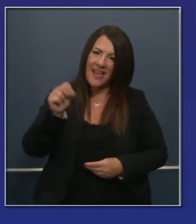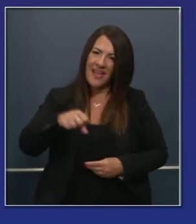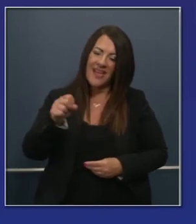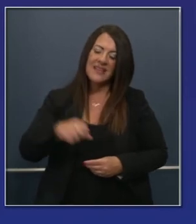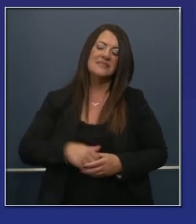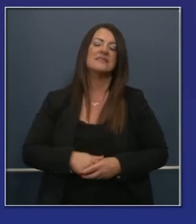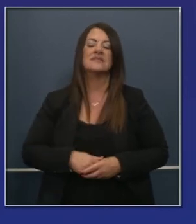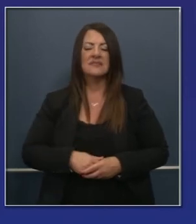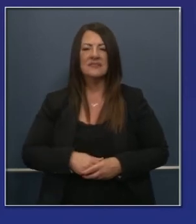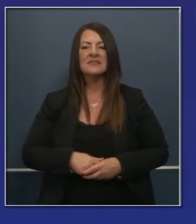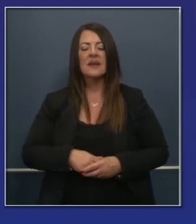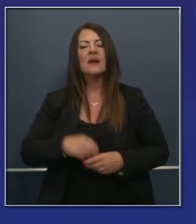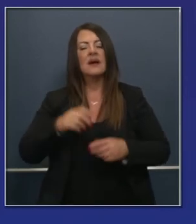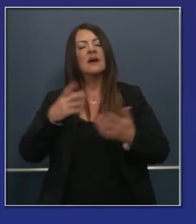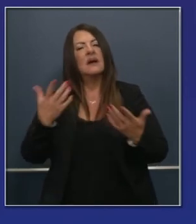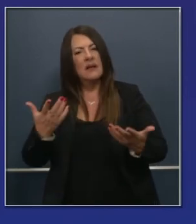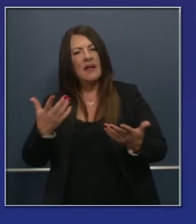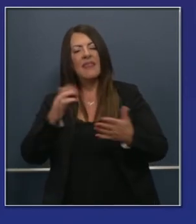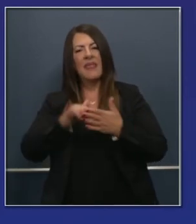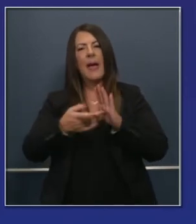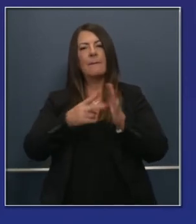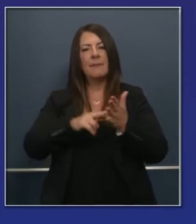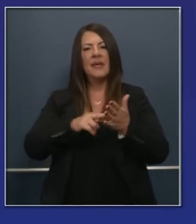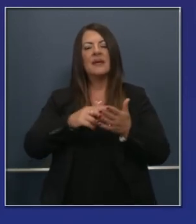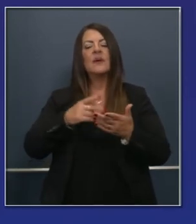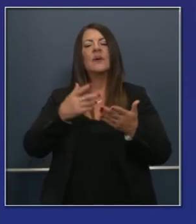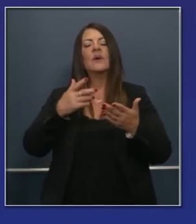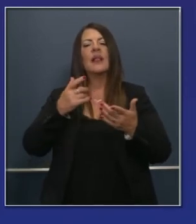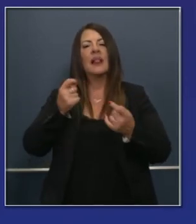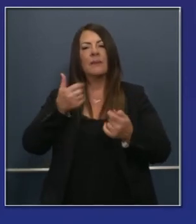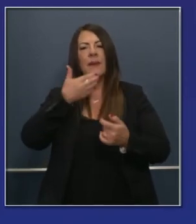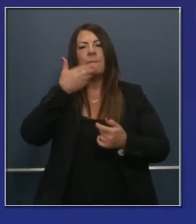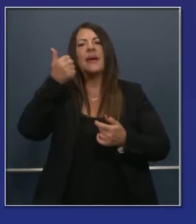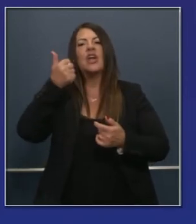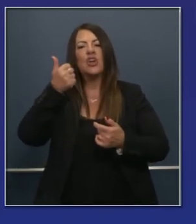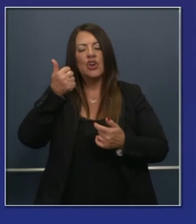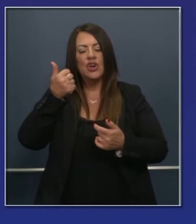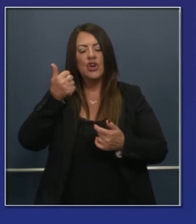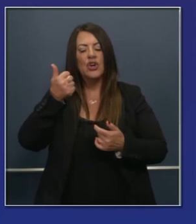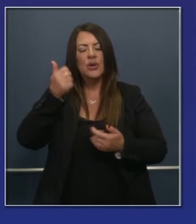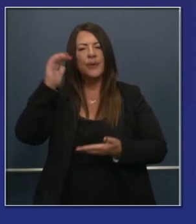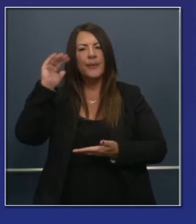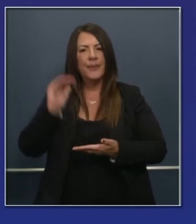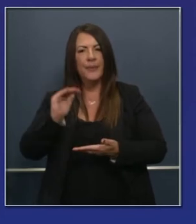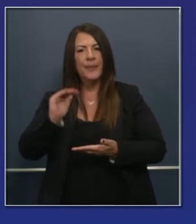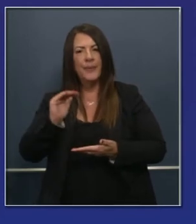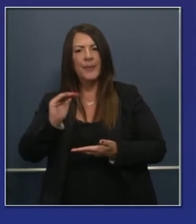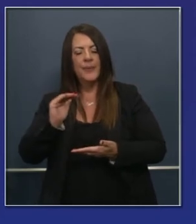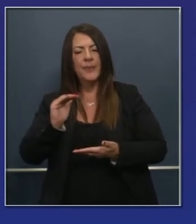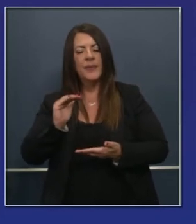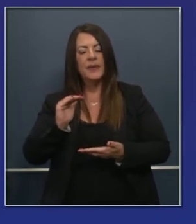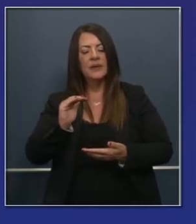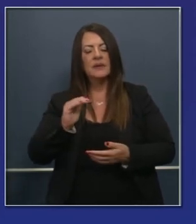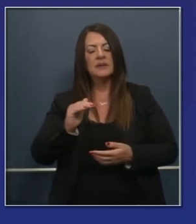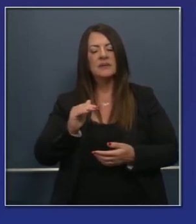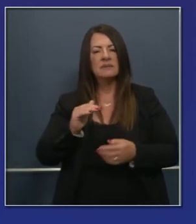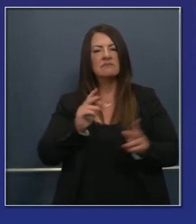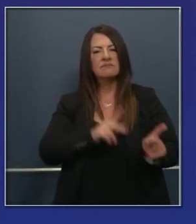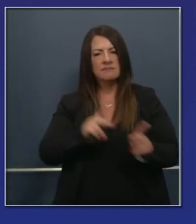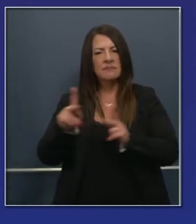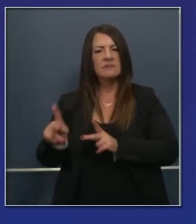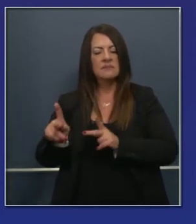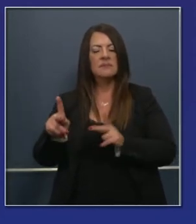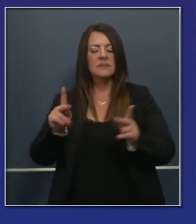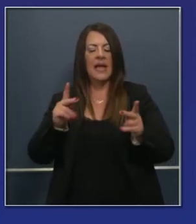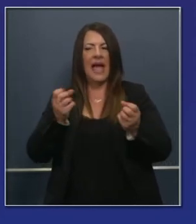este gráfico de torta. Estos son los números. Hay menos presión sobre el sistema pero la presión sigue y en ciertas porciones del